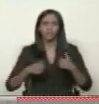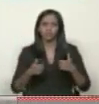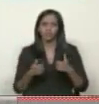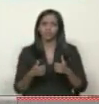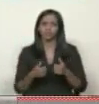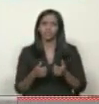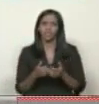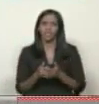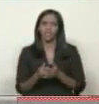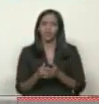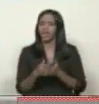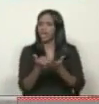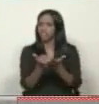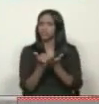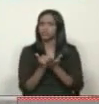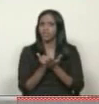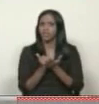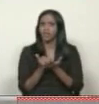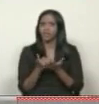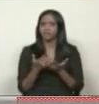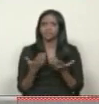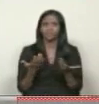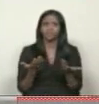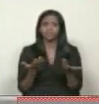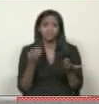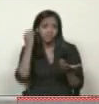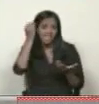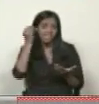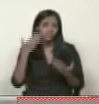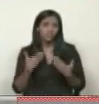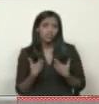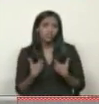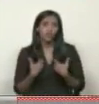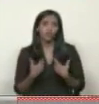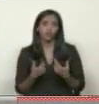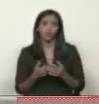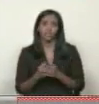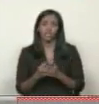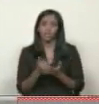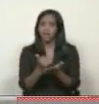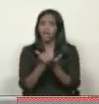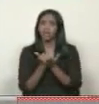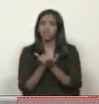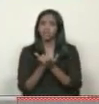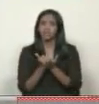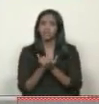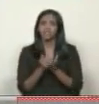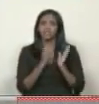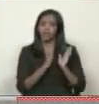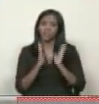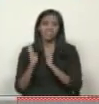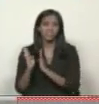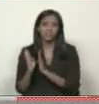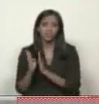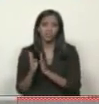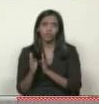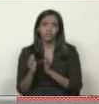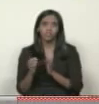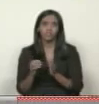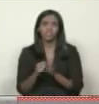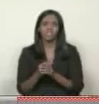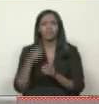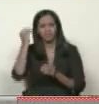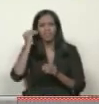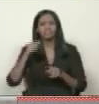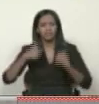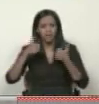los beneficios, pienso yo, en los beneficios de la organización y piensen más en